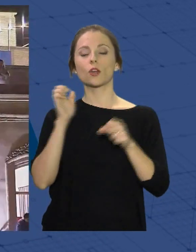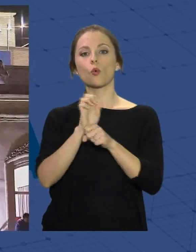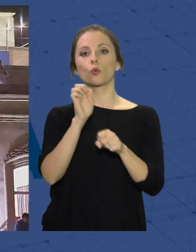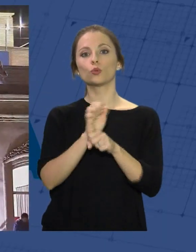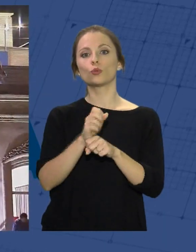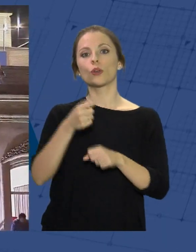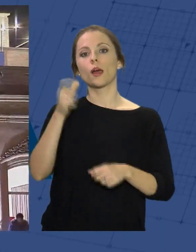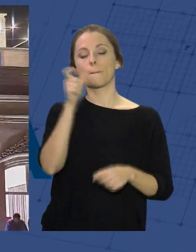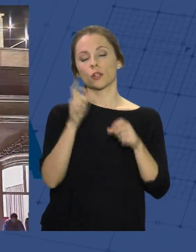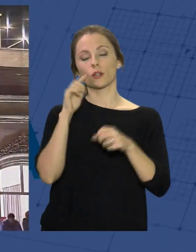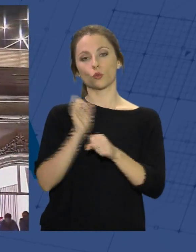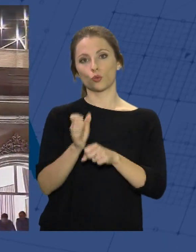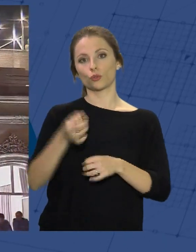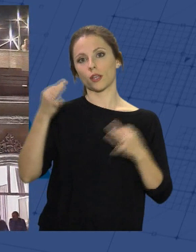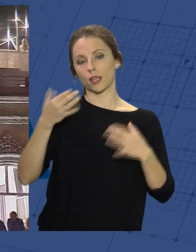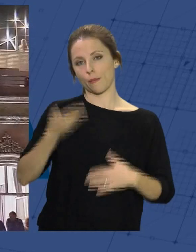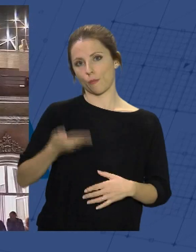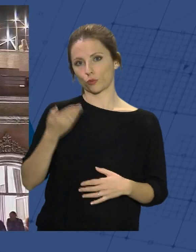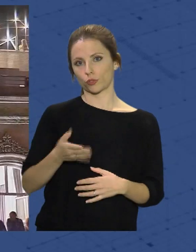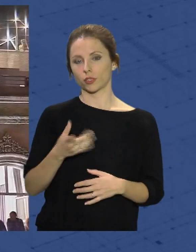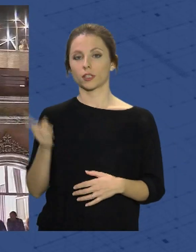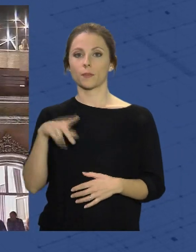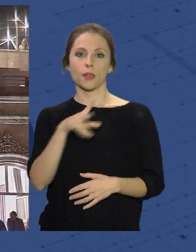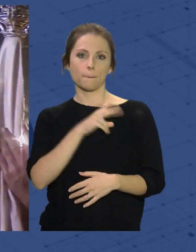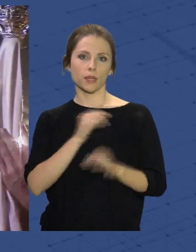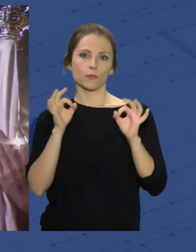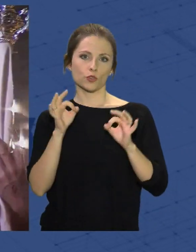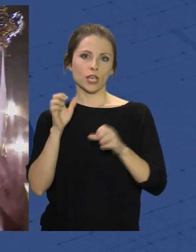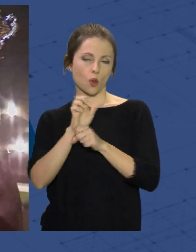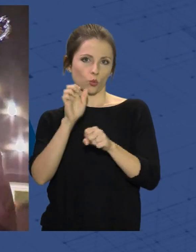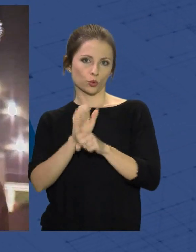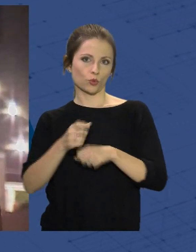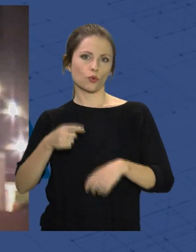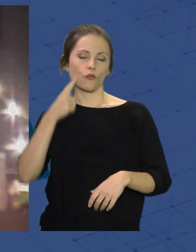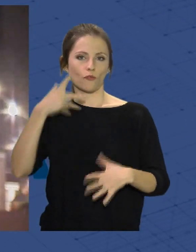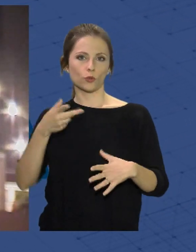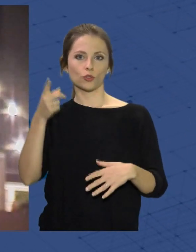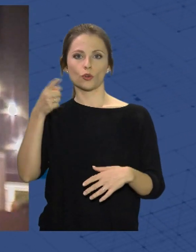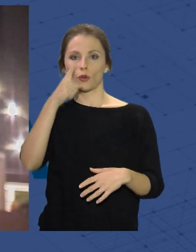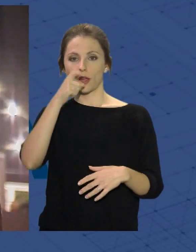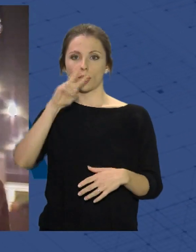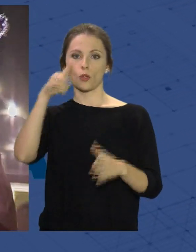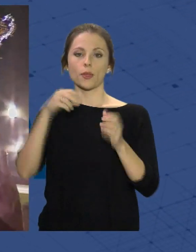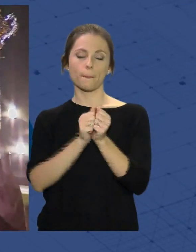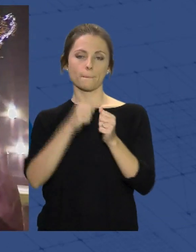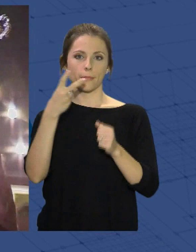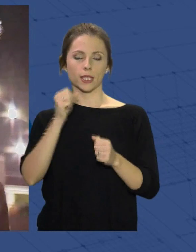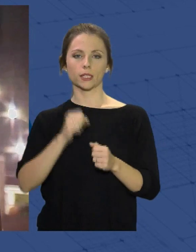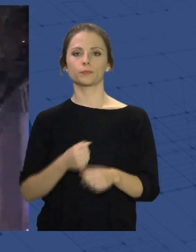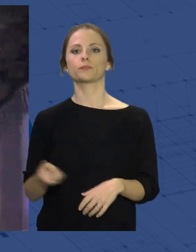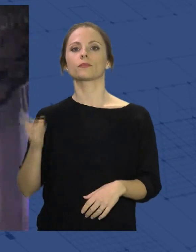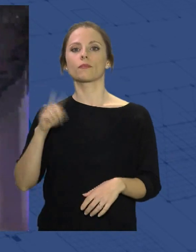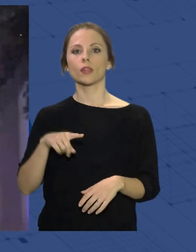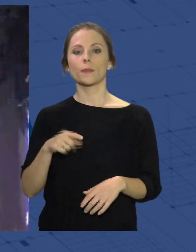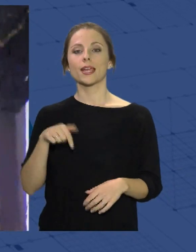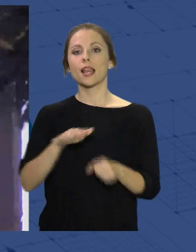Álvarez Duarte, Navarro Arteaga e incluso el premio en Ornacina del año 2020, el Señor de la Vida de José María Leal. Además, la patrona de la